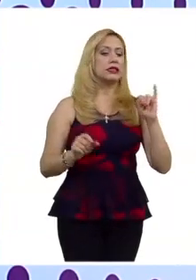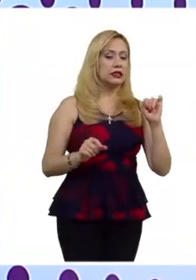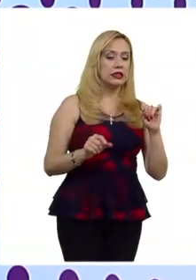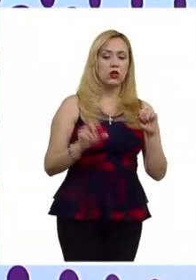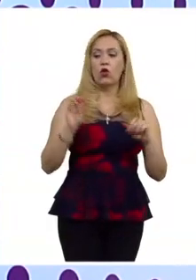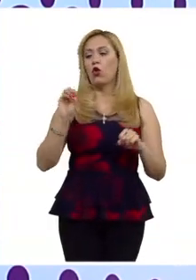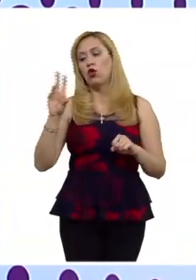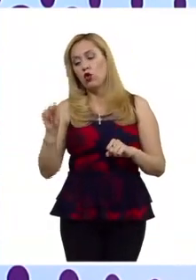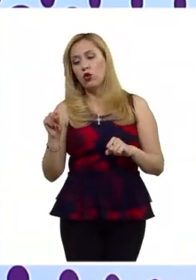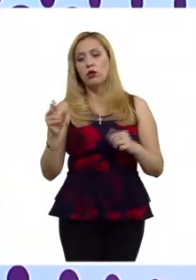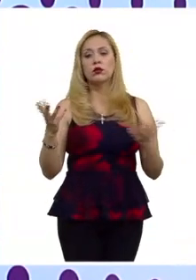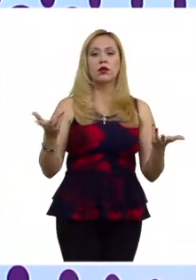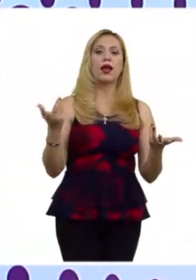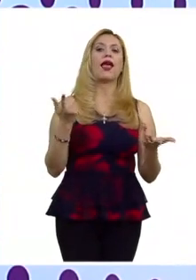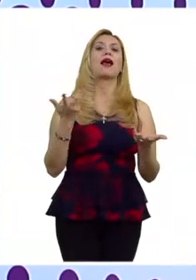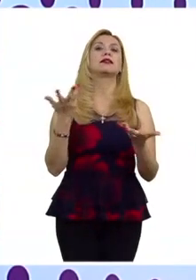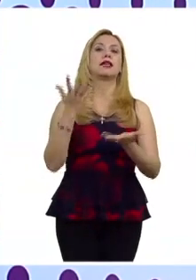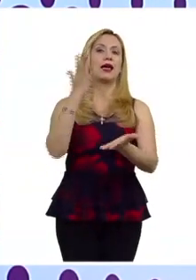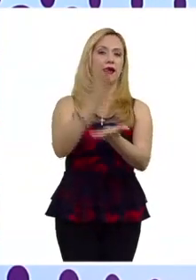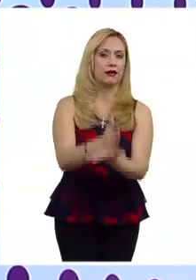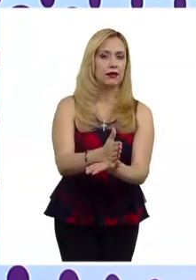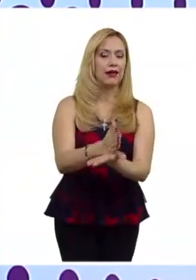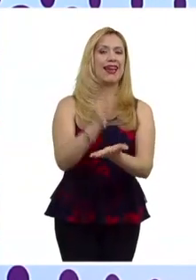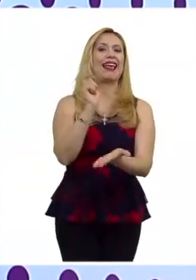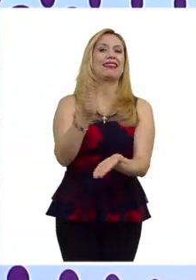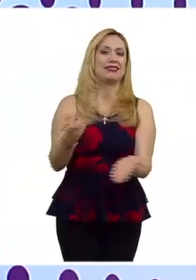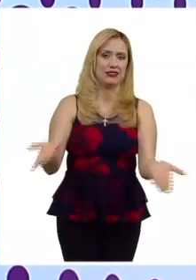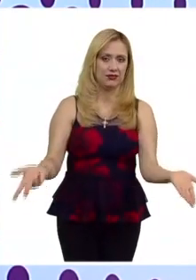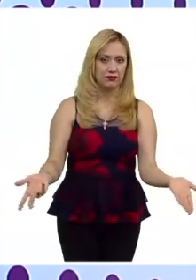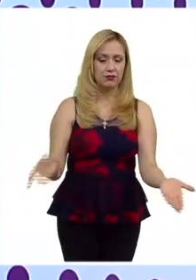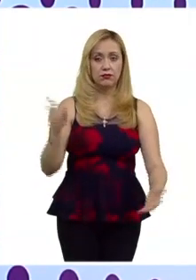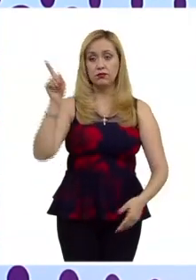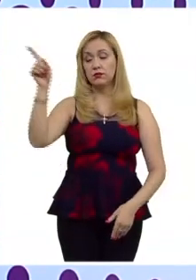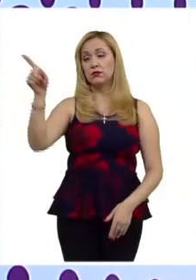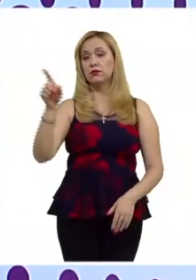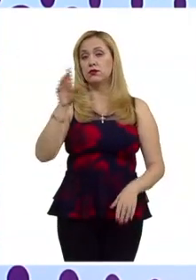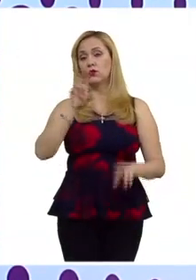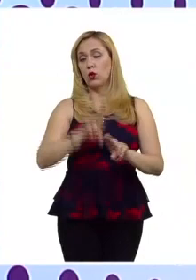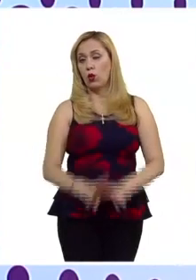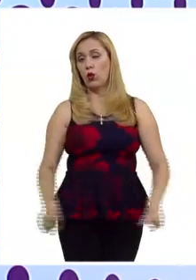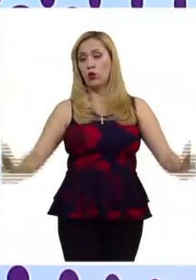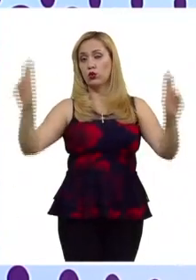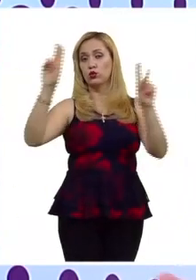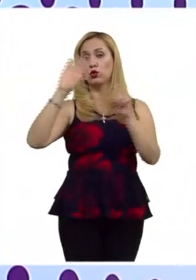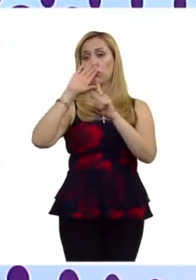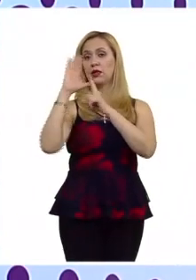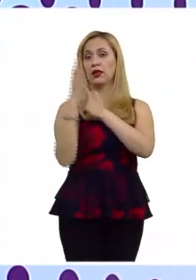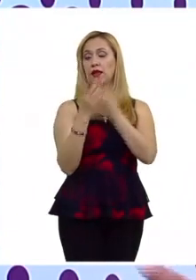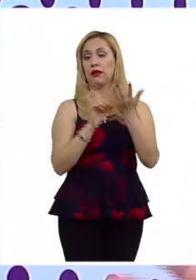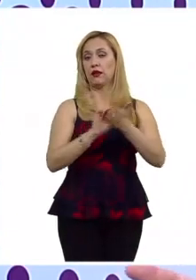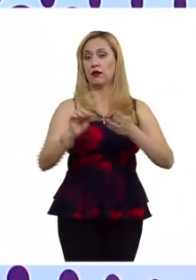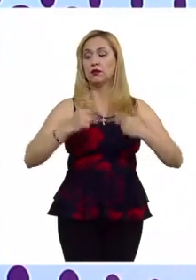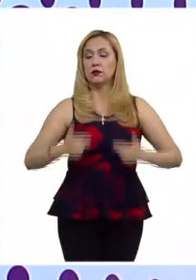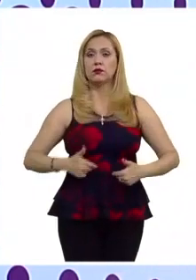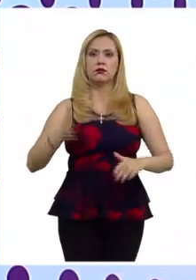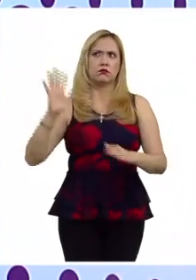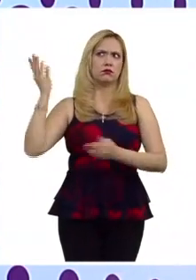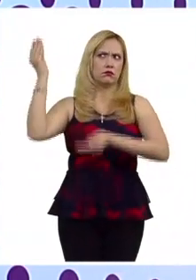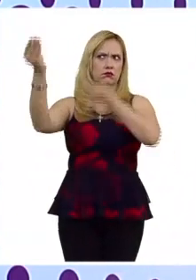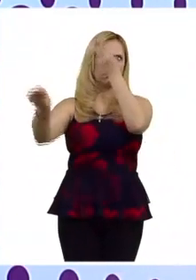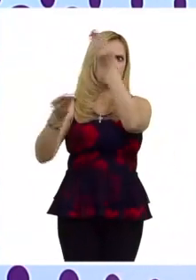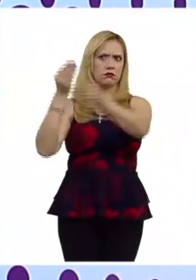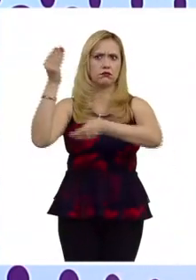ejemplo en el comité de naciones unidas de derechos humanos ha conocido varios casos entre ellos